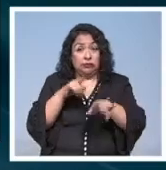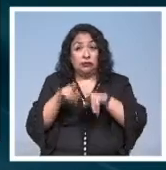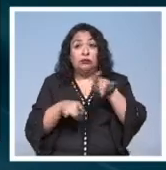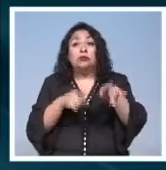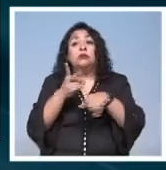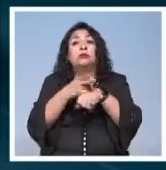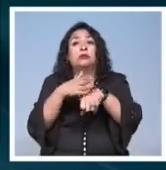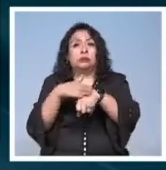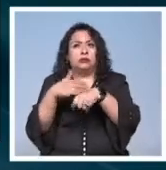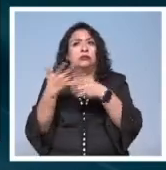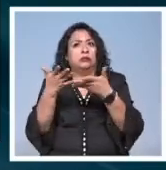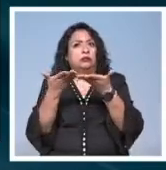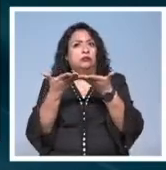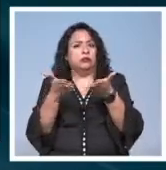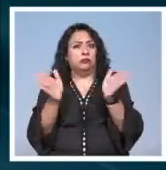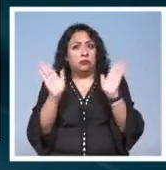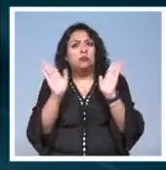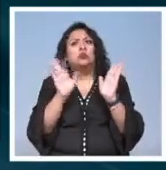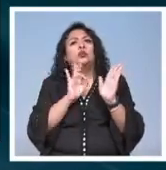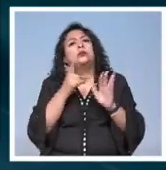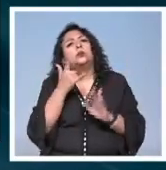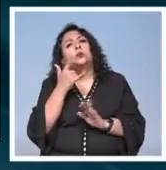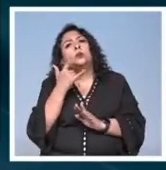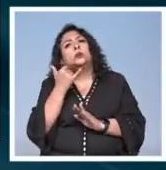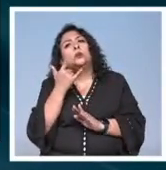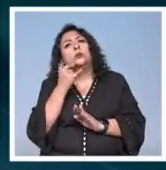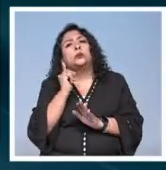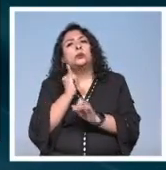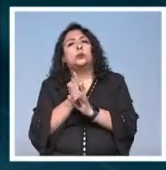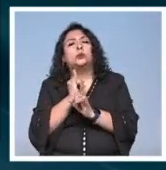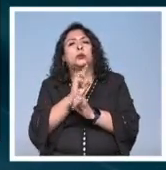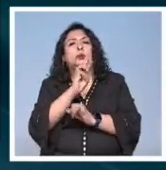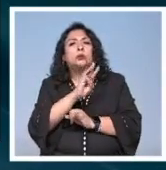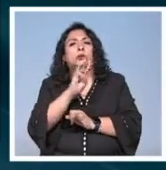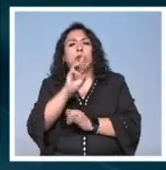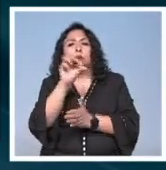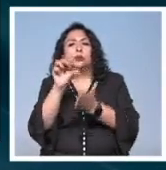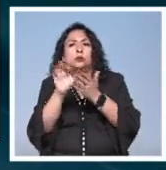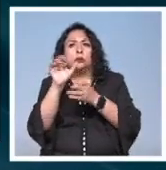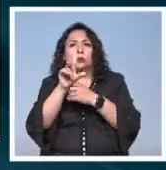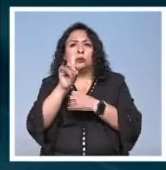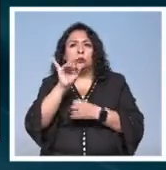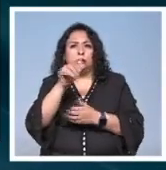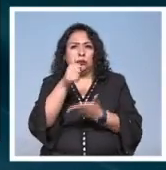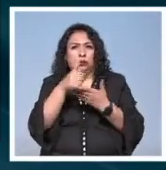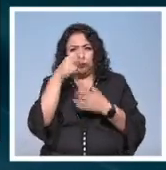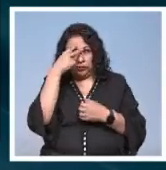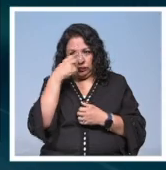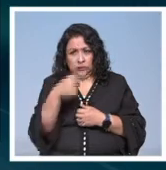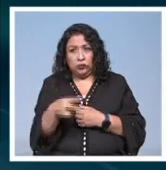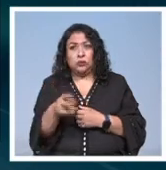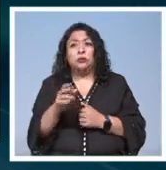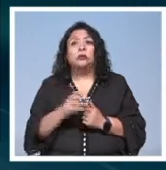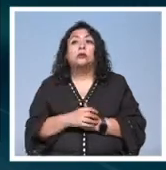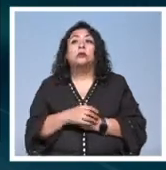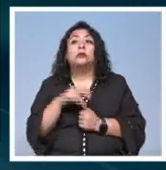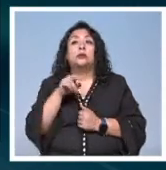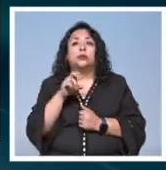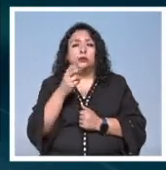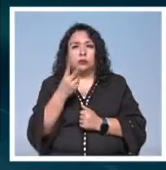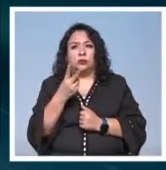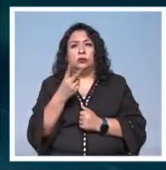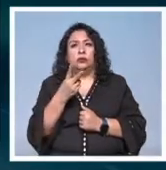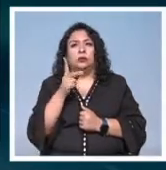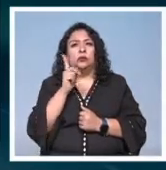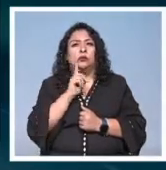la convocatoria ya está abierta y la pueden consultar en la página del Centro de Cultura Digital de la Ciudad de México para Noticias